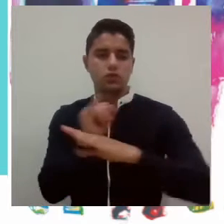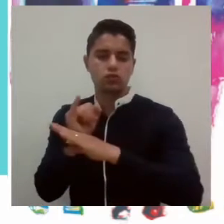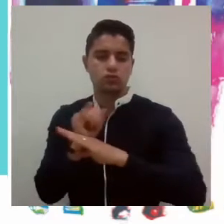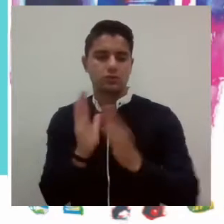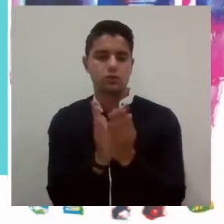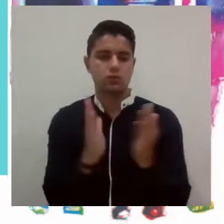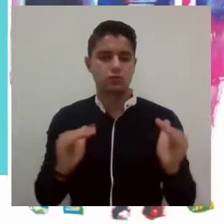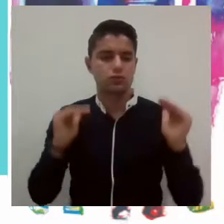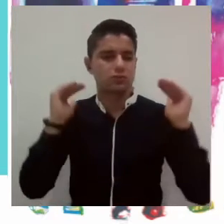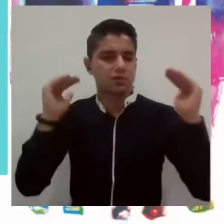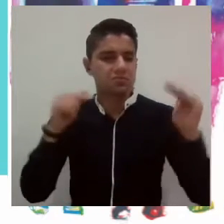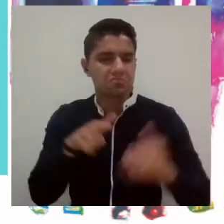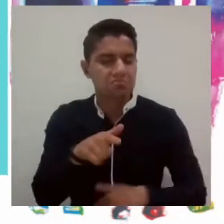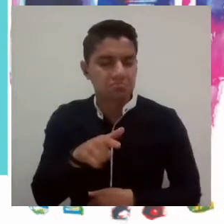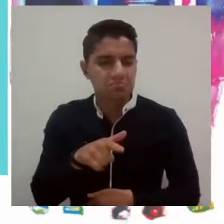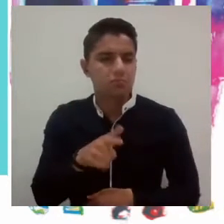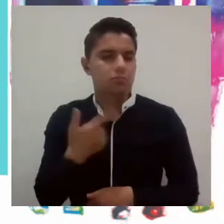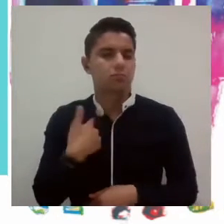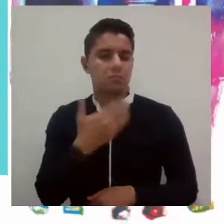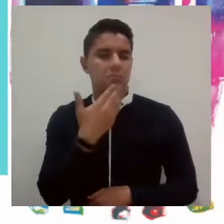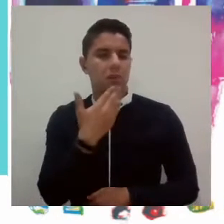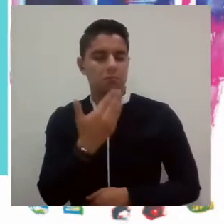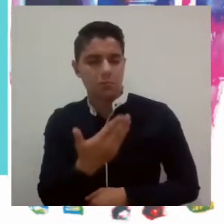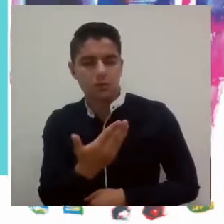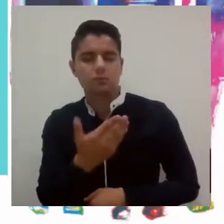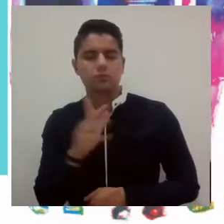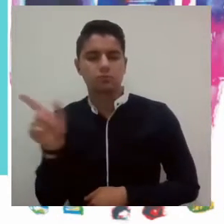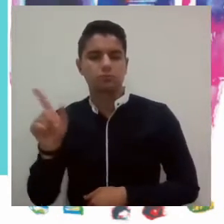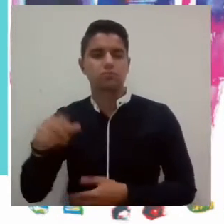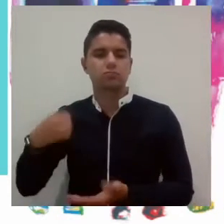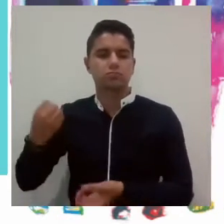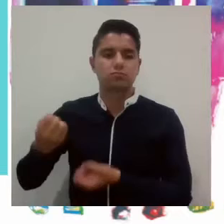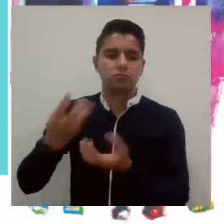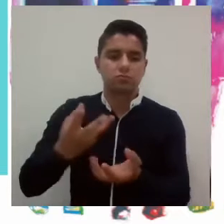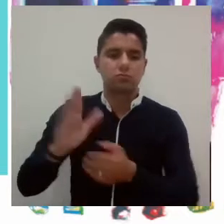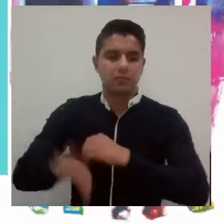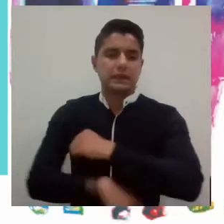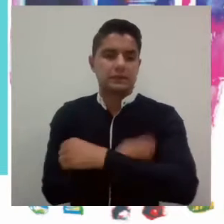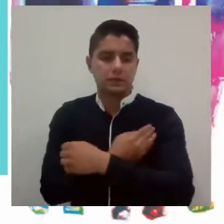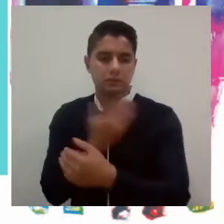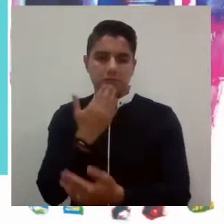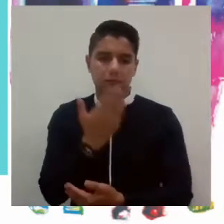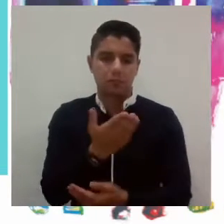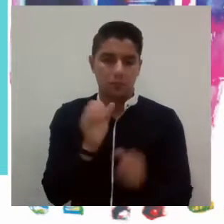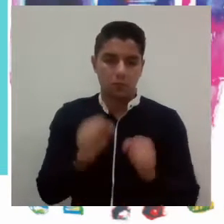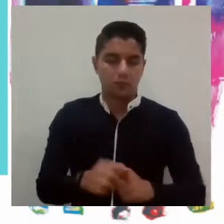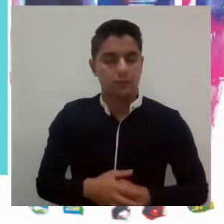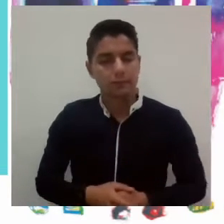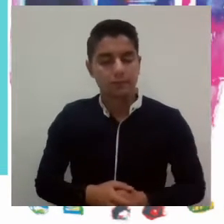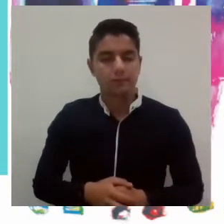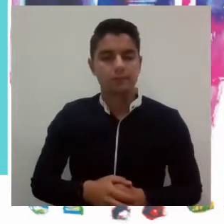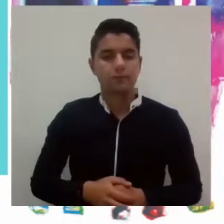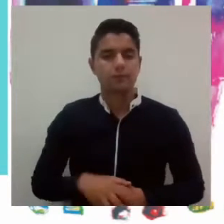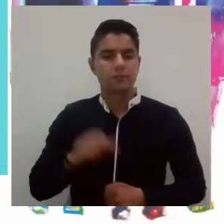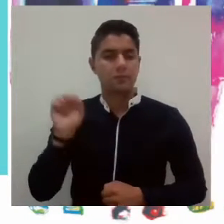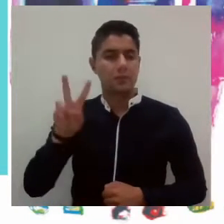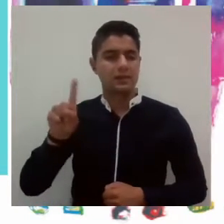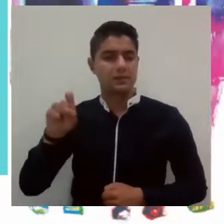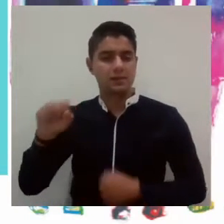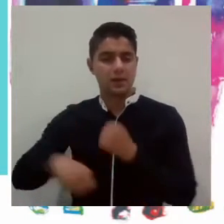apoyo a las instituciones de educación superior que cuentan con los permisos otorgados por el Ministerio.